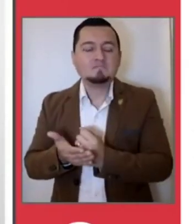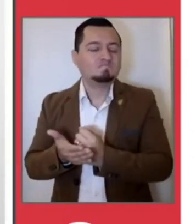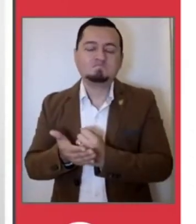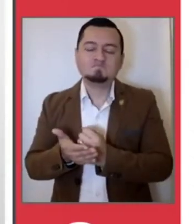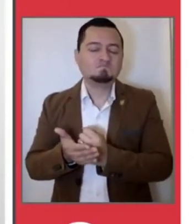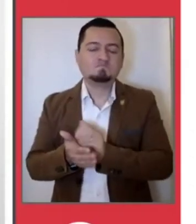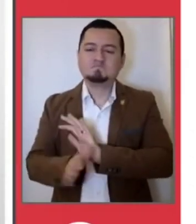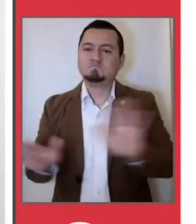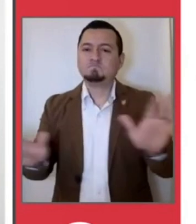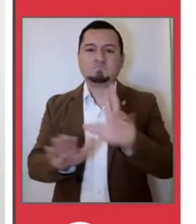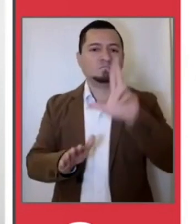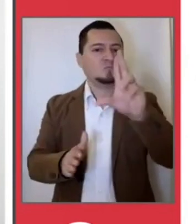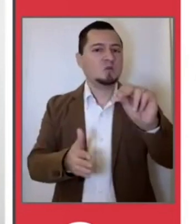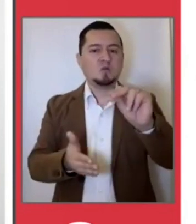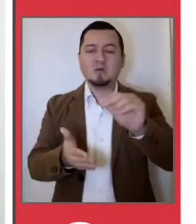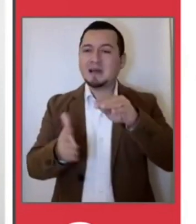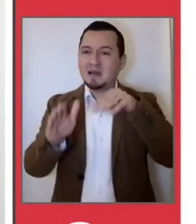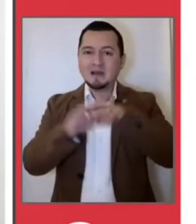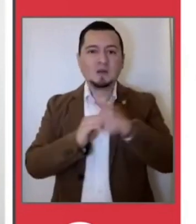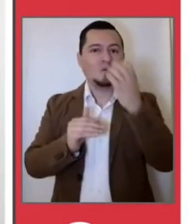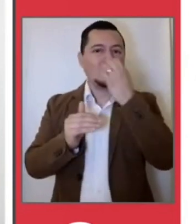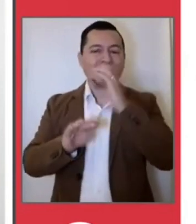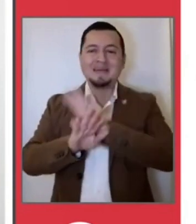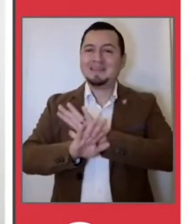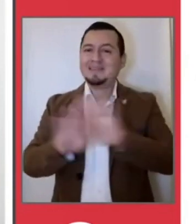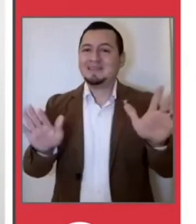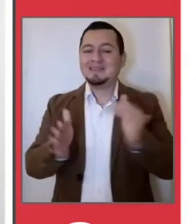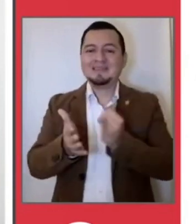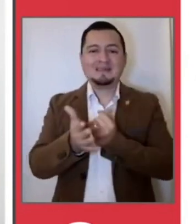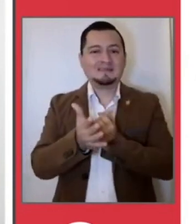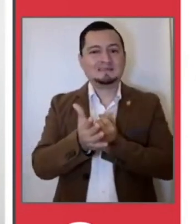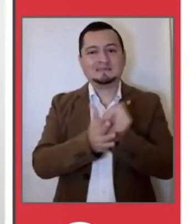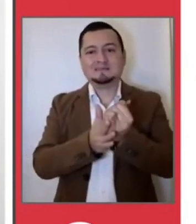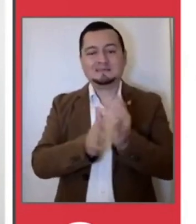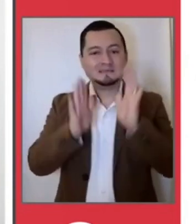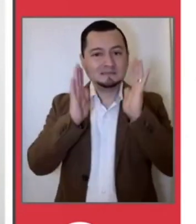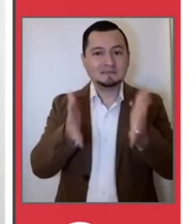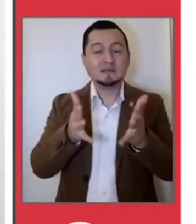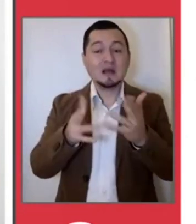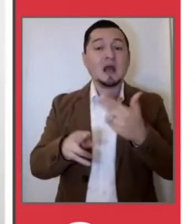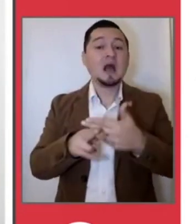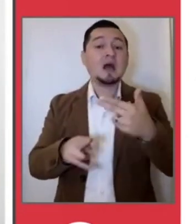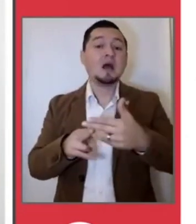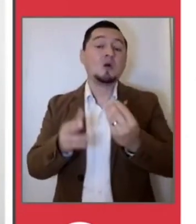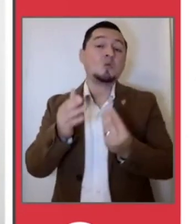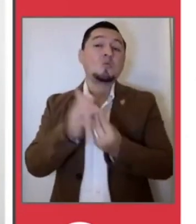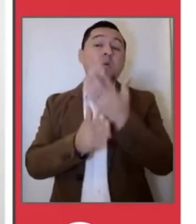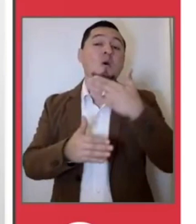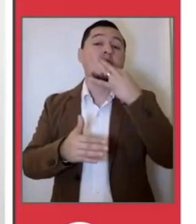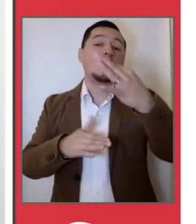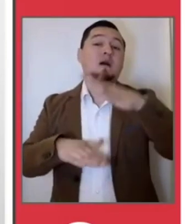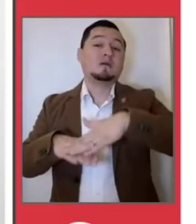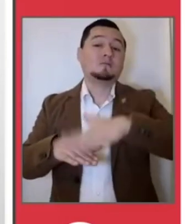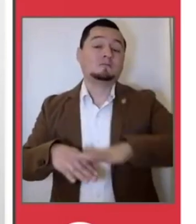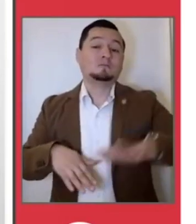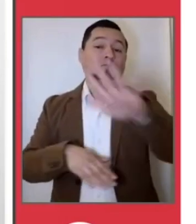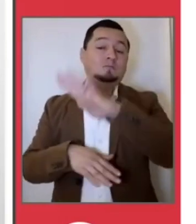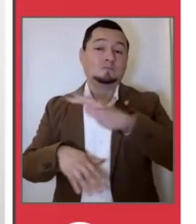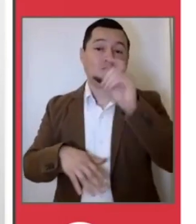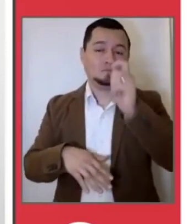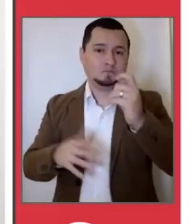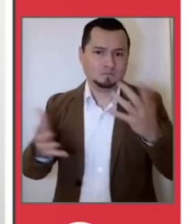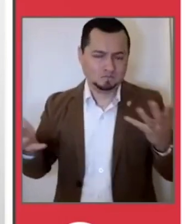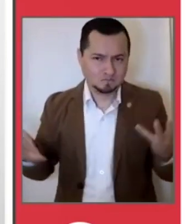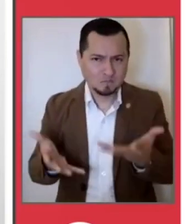hemos determinado que no hay condiciones para el regreso a las clases presenciales hasta nuevo aviso. Hicimos todo el esfuerzo y hicimos